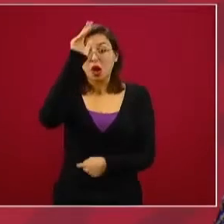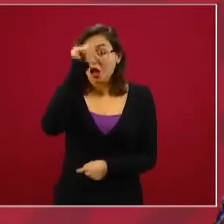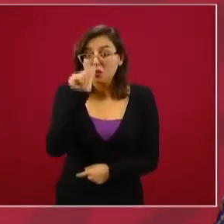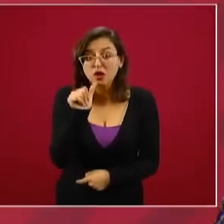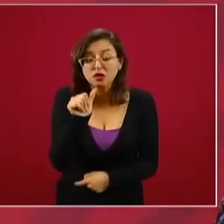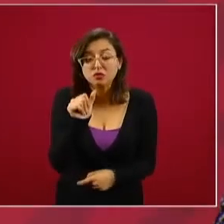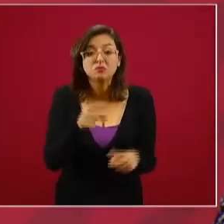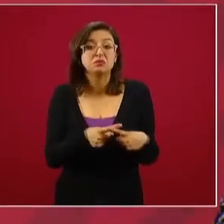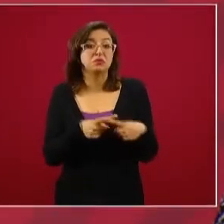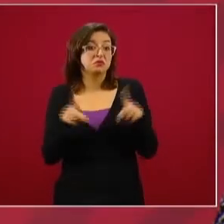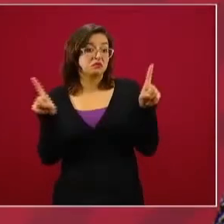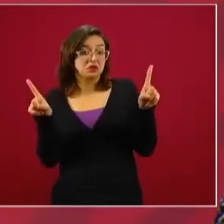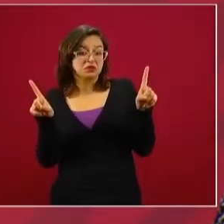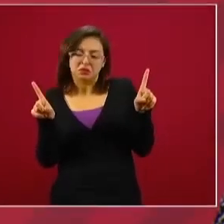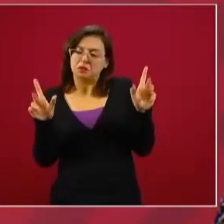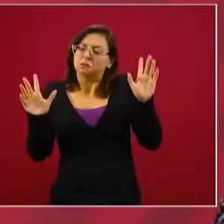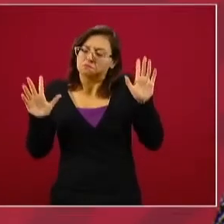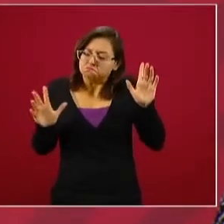a disentir.